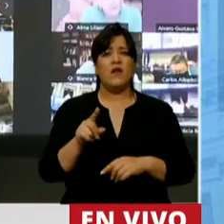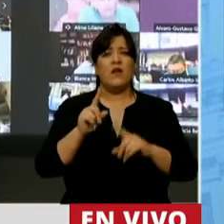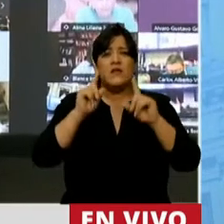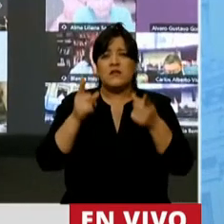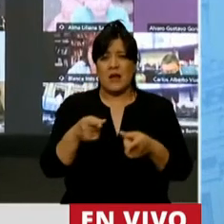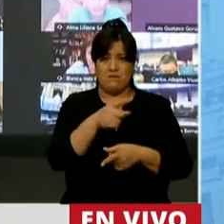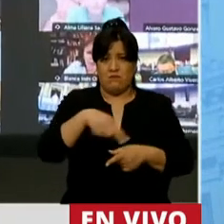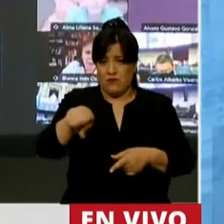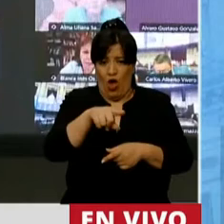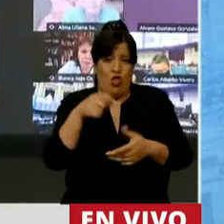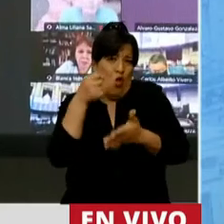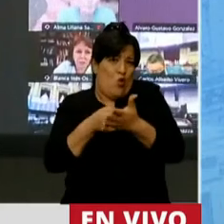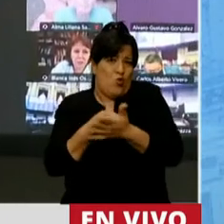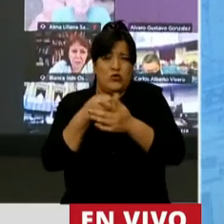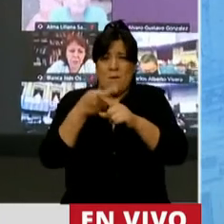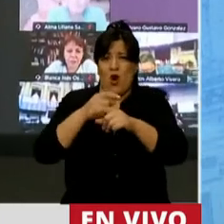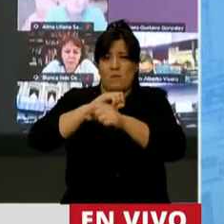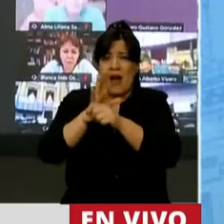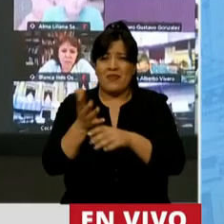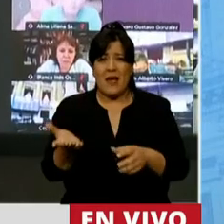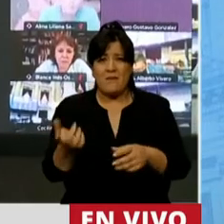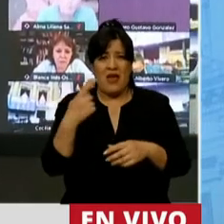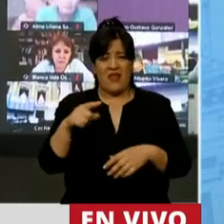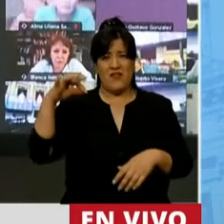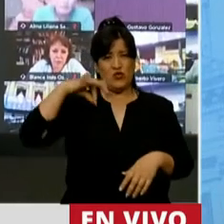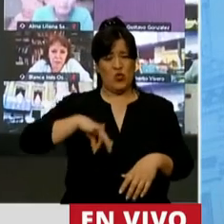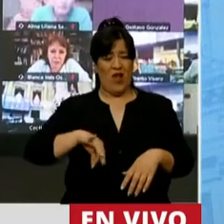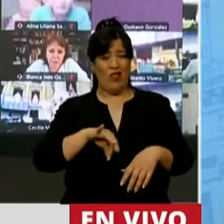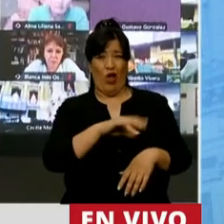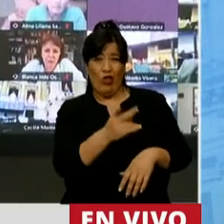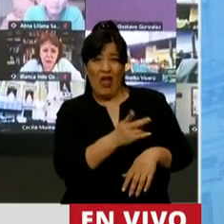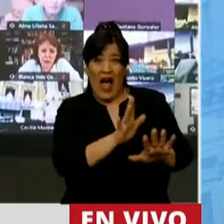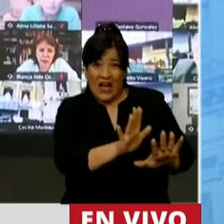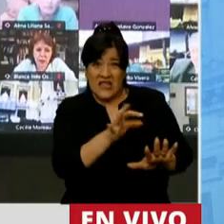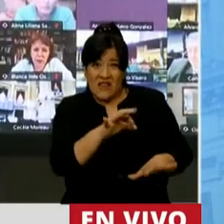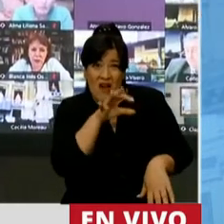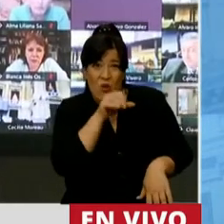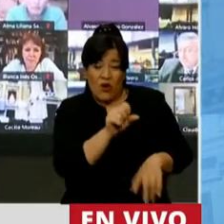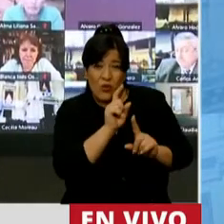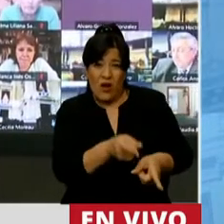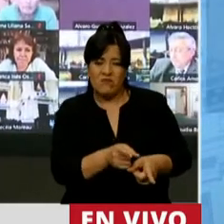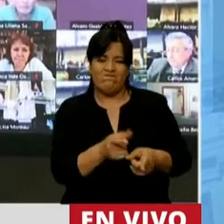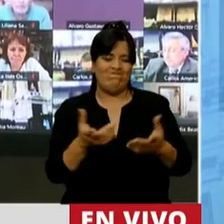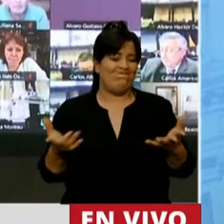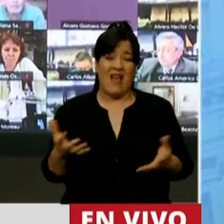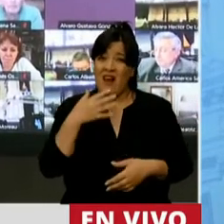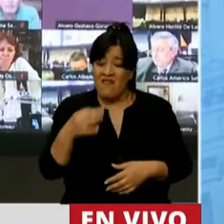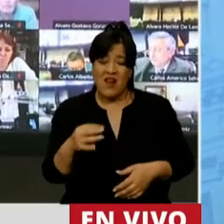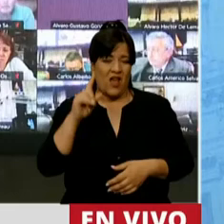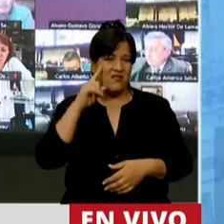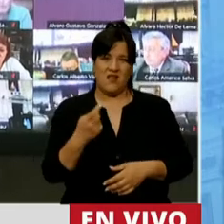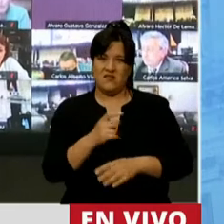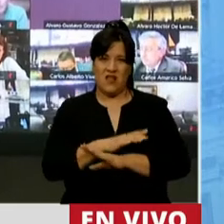la lucha contra esta pandemia, tengan que hacerlo con esa situación salarial que es verdaderamente muy triste.